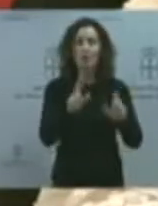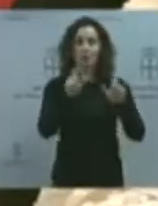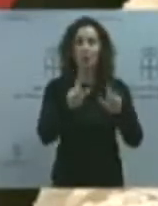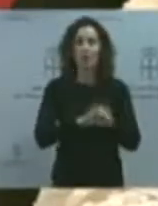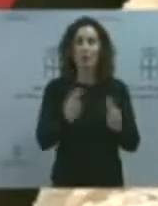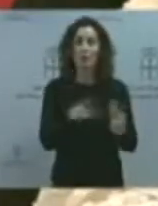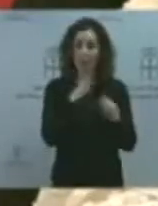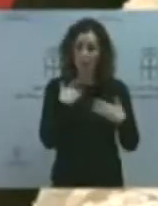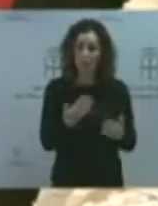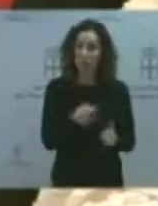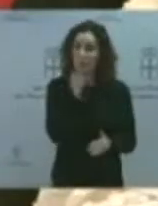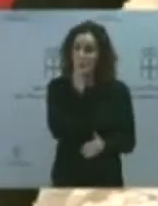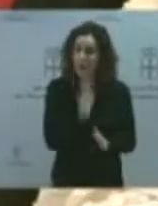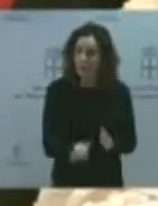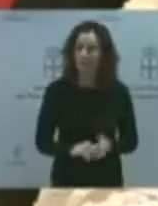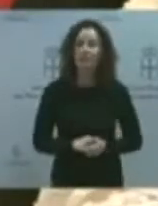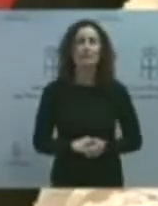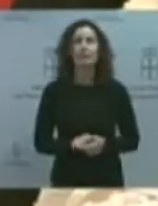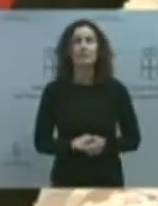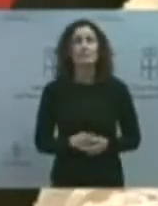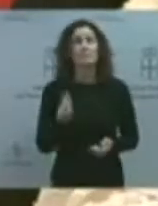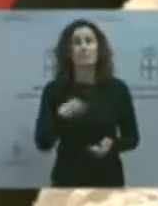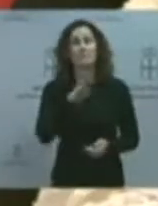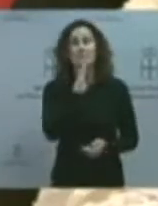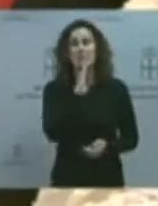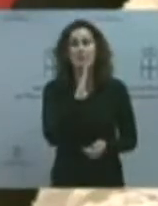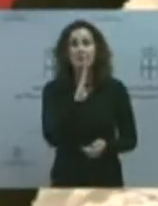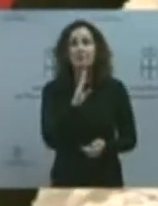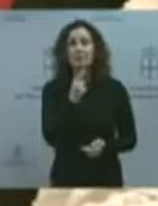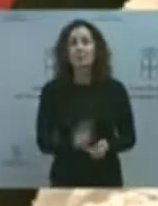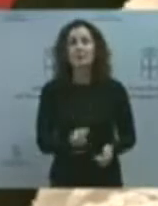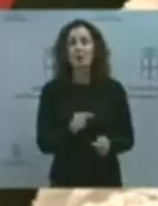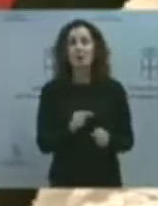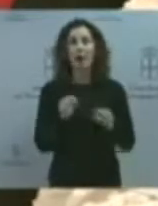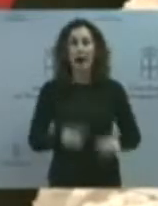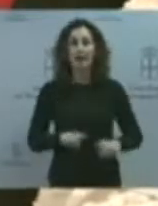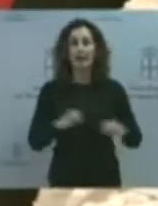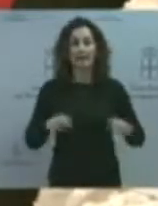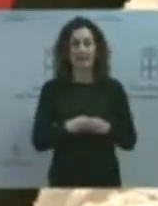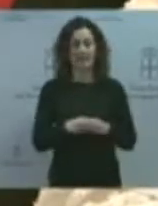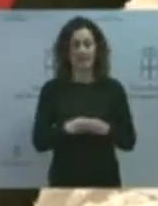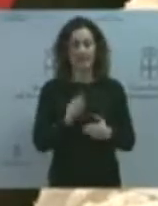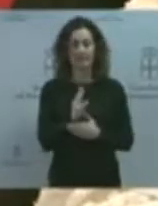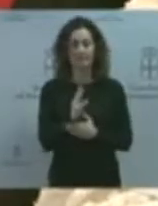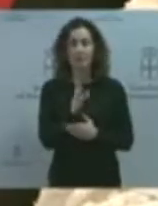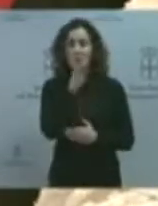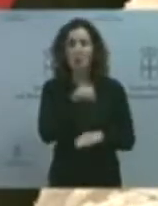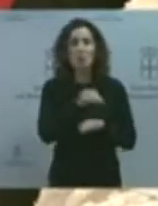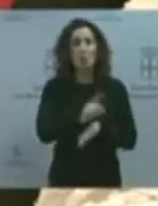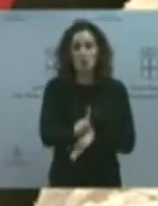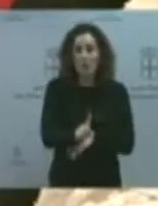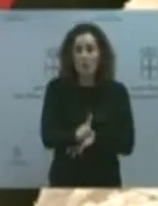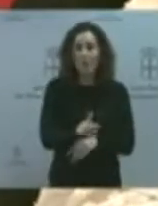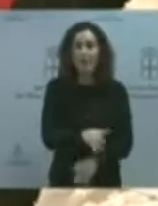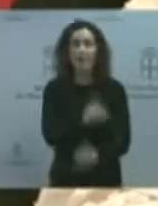Esto es lo que decían. Al menos en esta campaña electoral no prometen otras cosas que no van a cumplir. Hicen una cosa en la oposición y otra cosa cuando gobiernan. Y